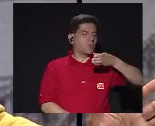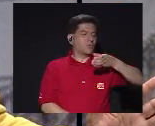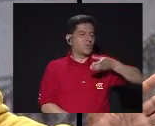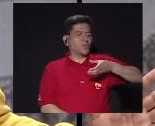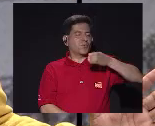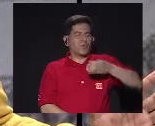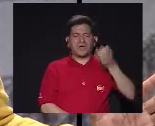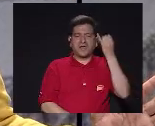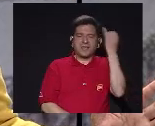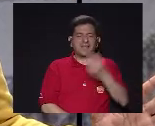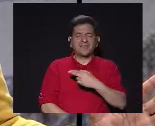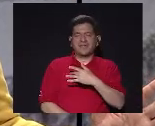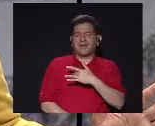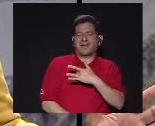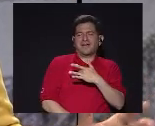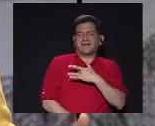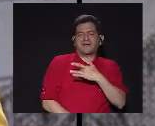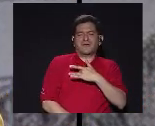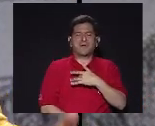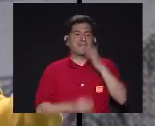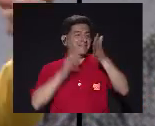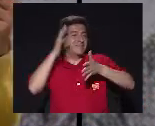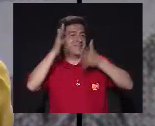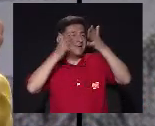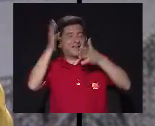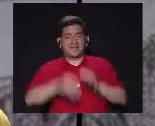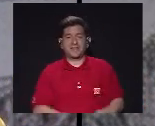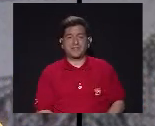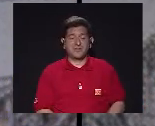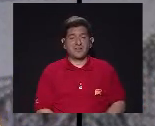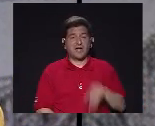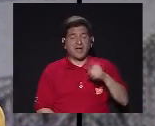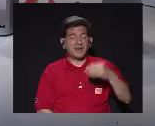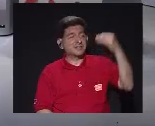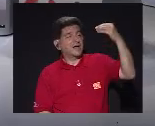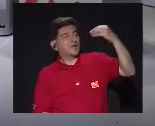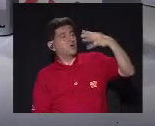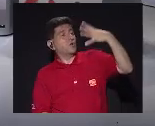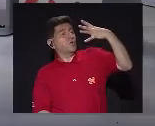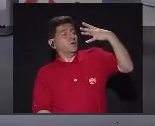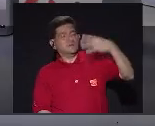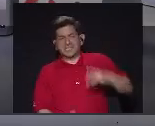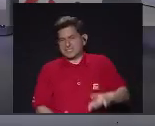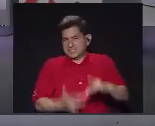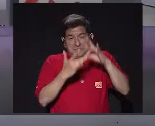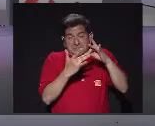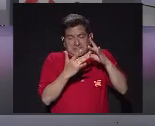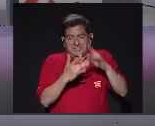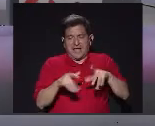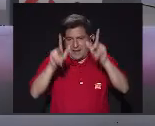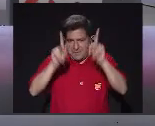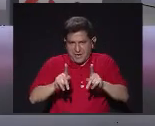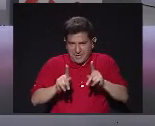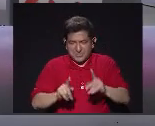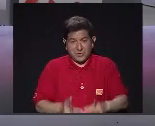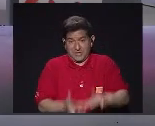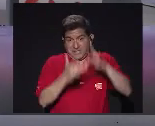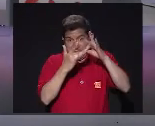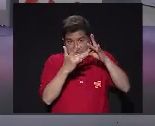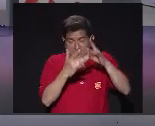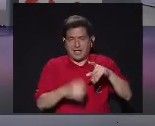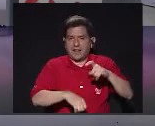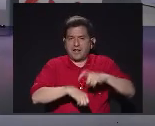nos imaginamos Esa idea romántica De la creatividad ¿Verdad? Que necesitamos Que un rayo Nos caiga Particularmente A alguien en especial